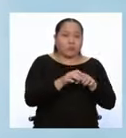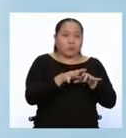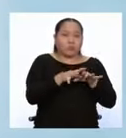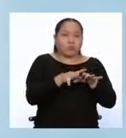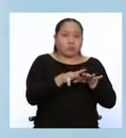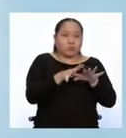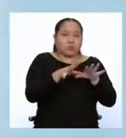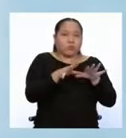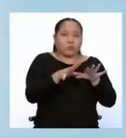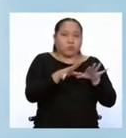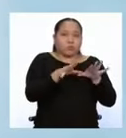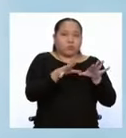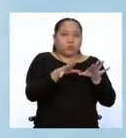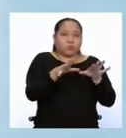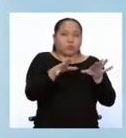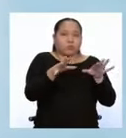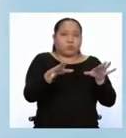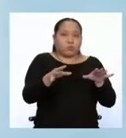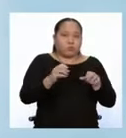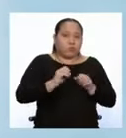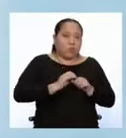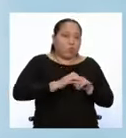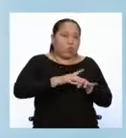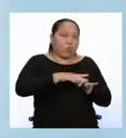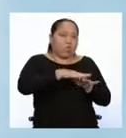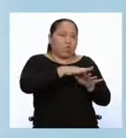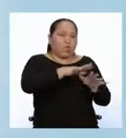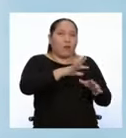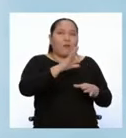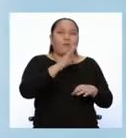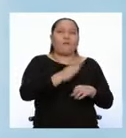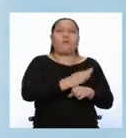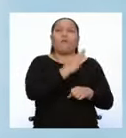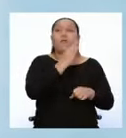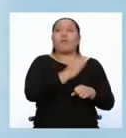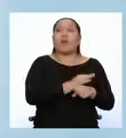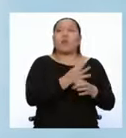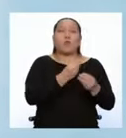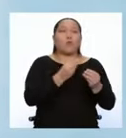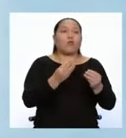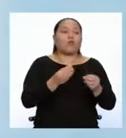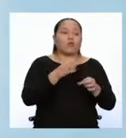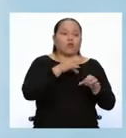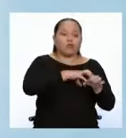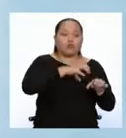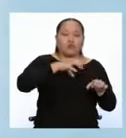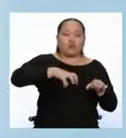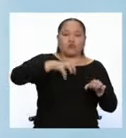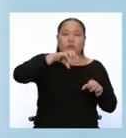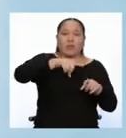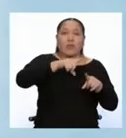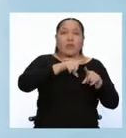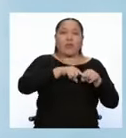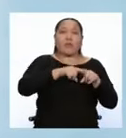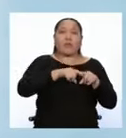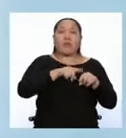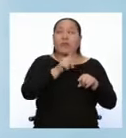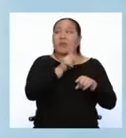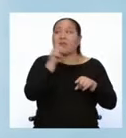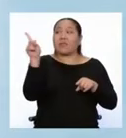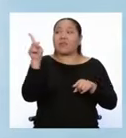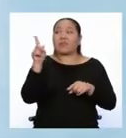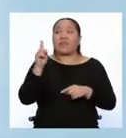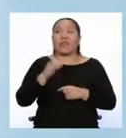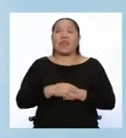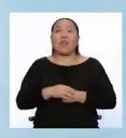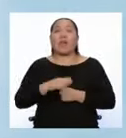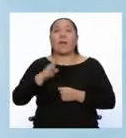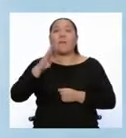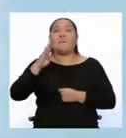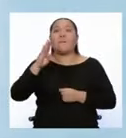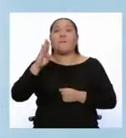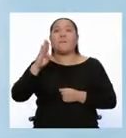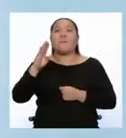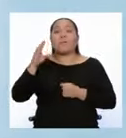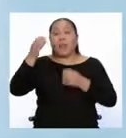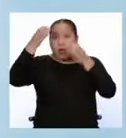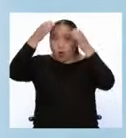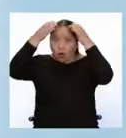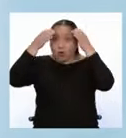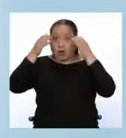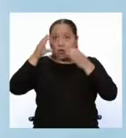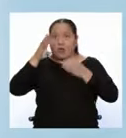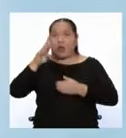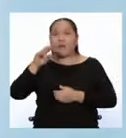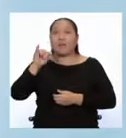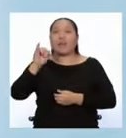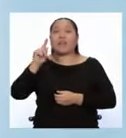más. Así que se expandieron y fundaron muchas otras colonias dependientes de la corona británica. Veamos en qué lugares se